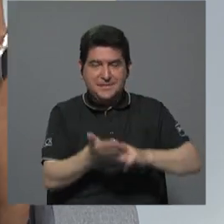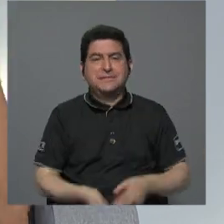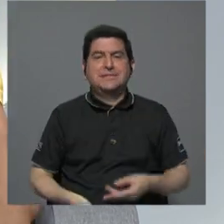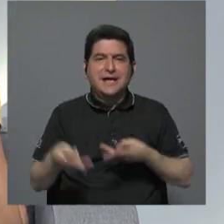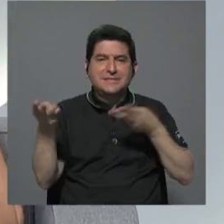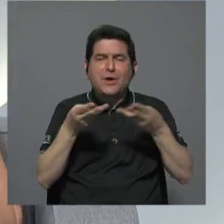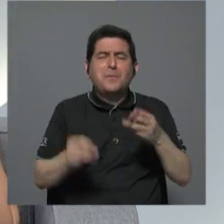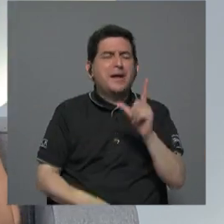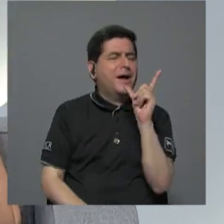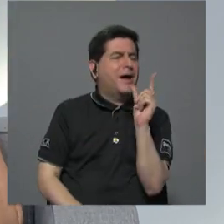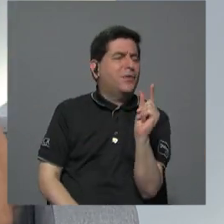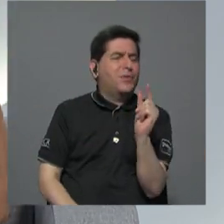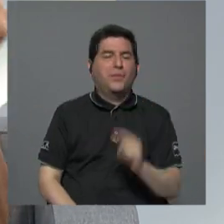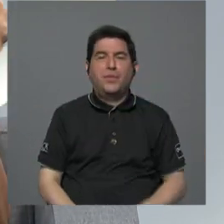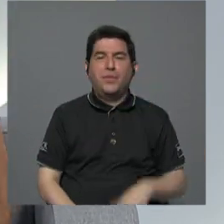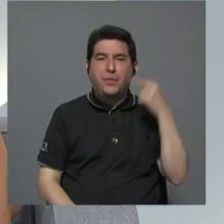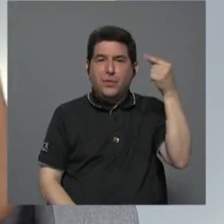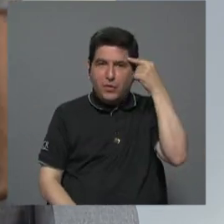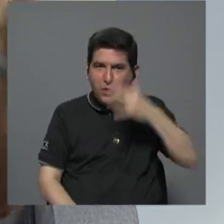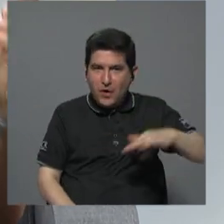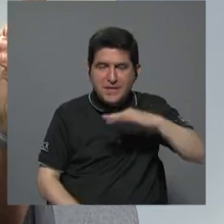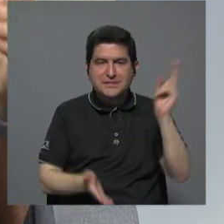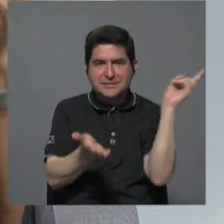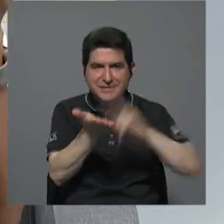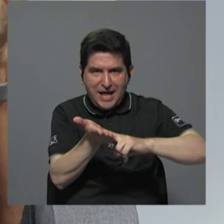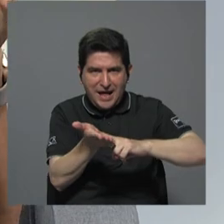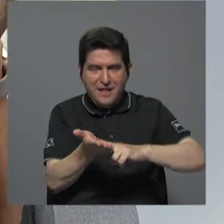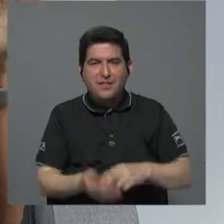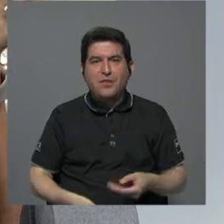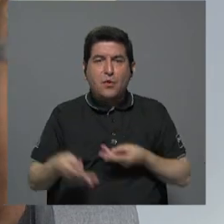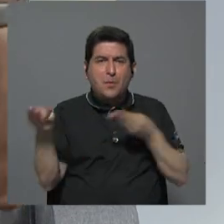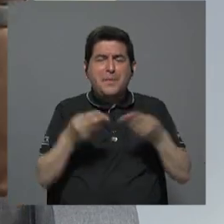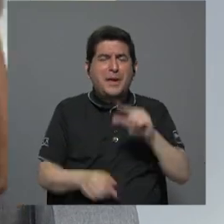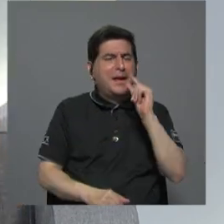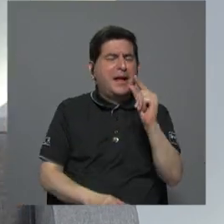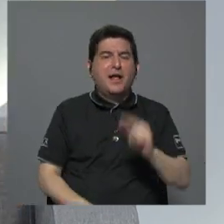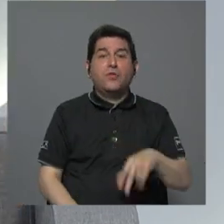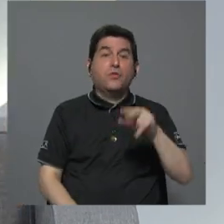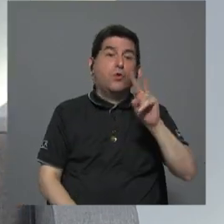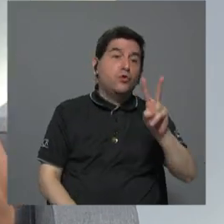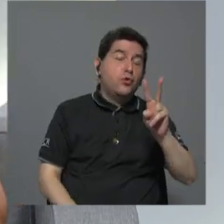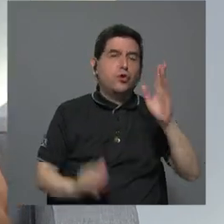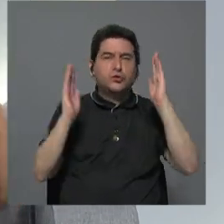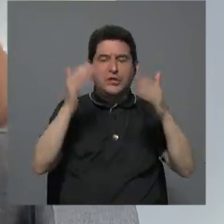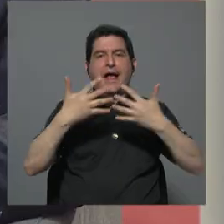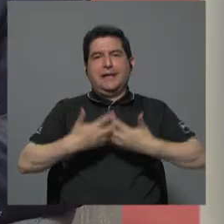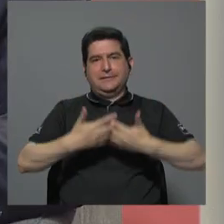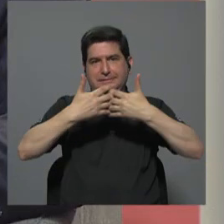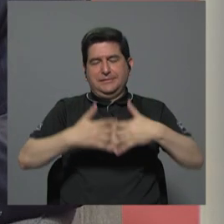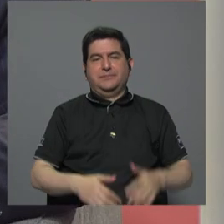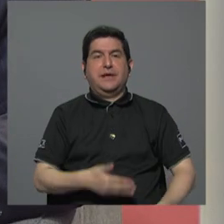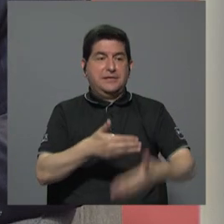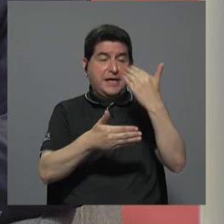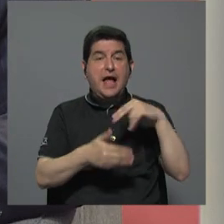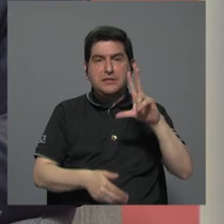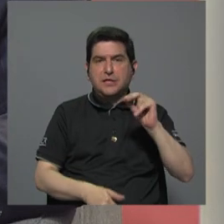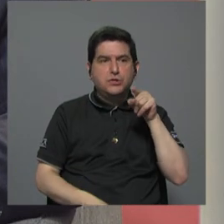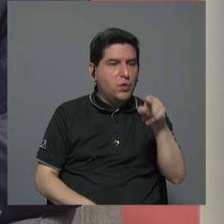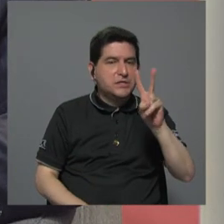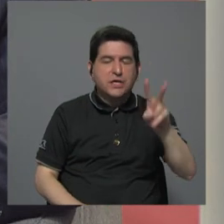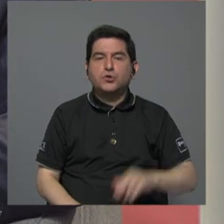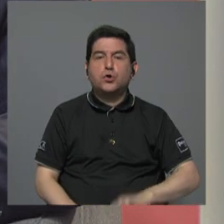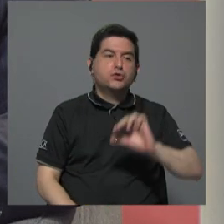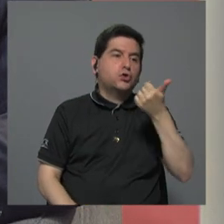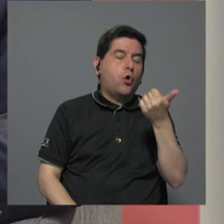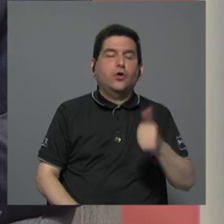pequeño, el Estado contrata, contrata en un mercado pequeño con dos grandes empresas, antes no eran estas dos, antes